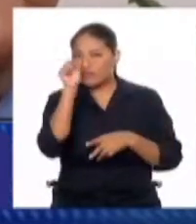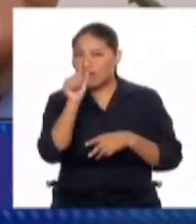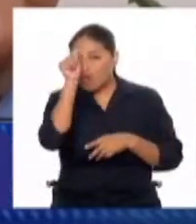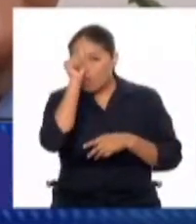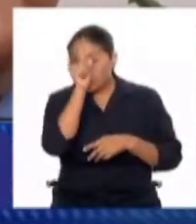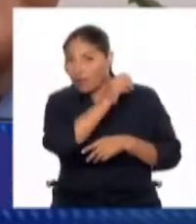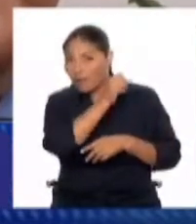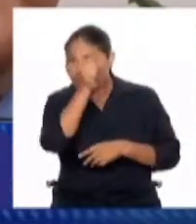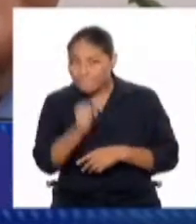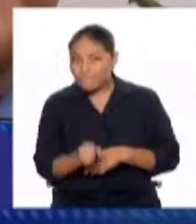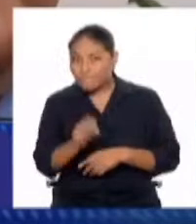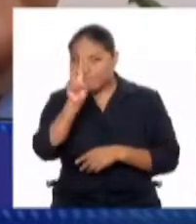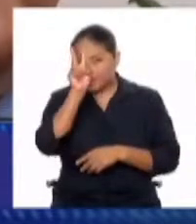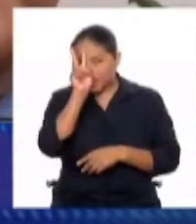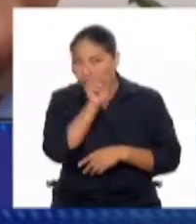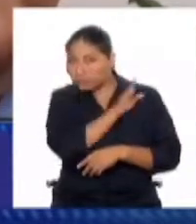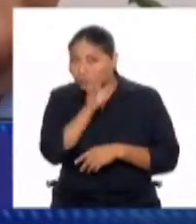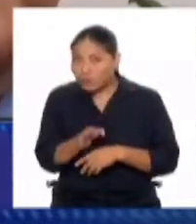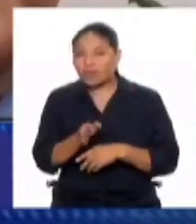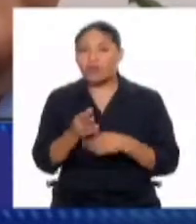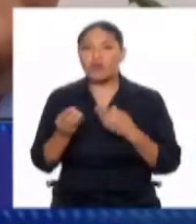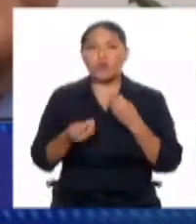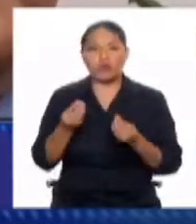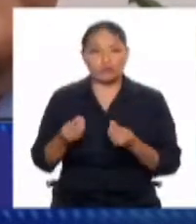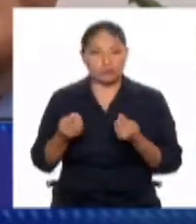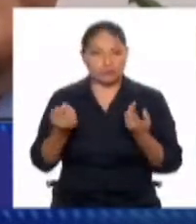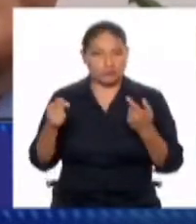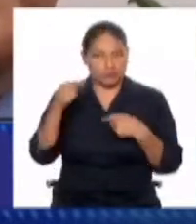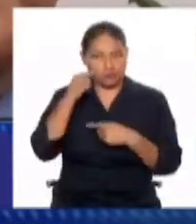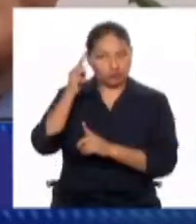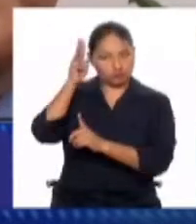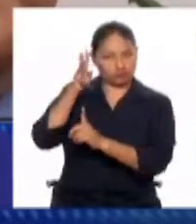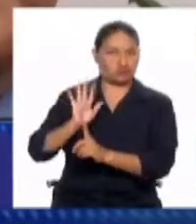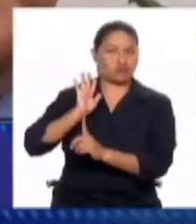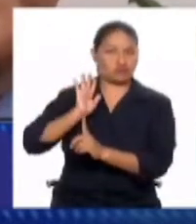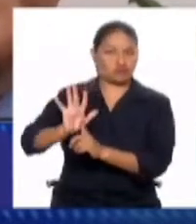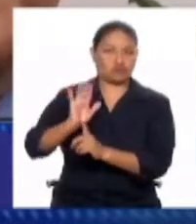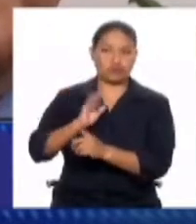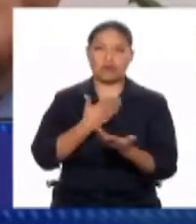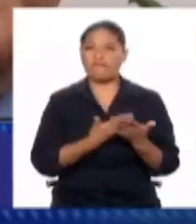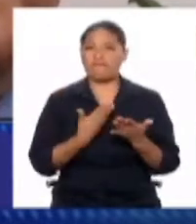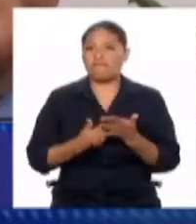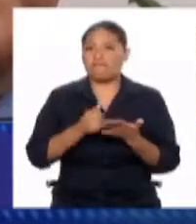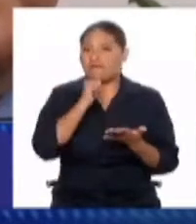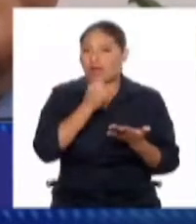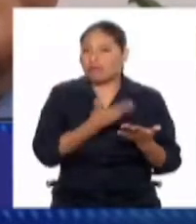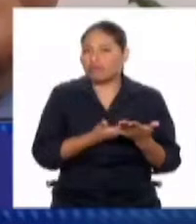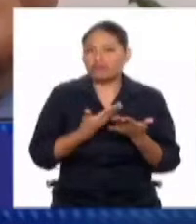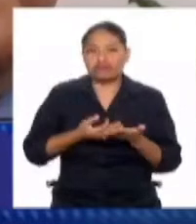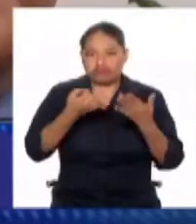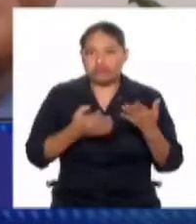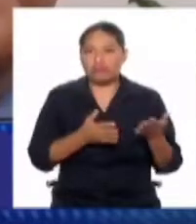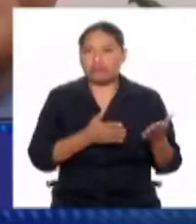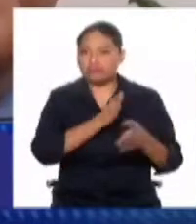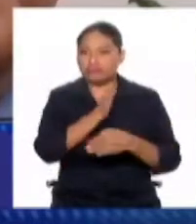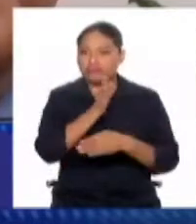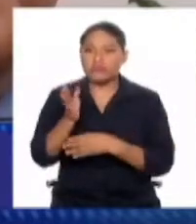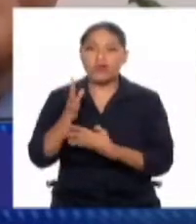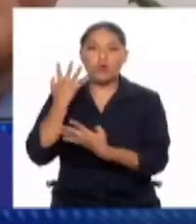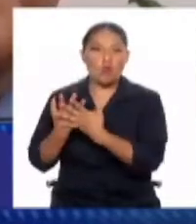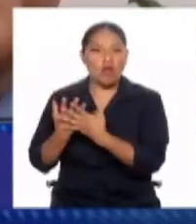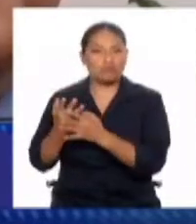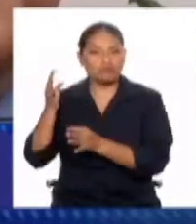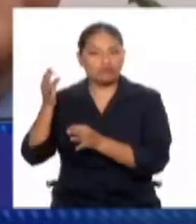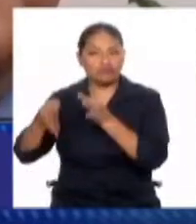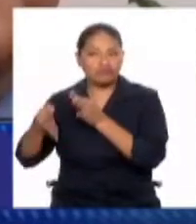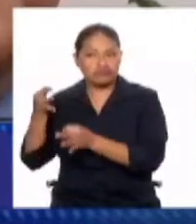juzgar? Para entender un poco la situación, él dice que evidentemente en su defensa no hay pruebas, pero ¿cuáles son exactamente los delitos sobre los cuales se le va a